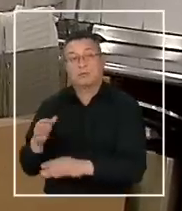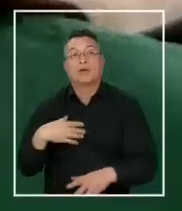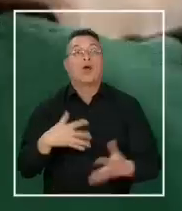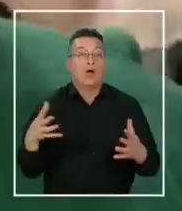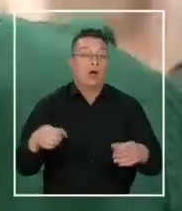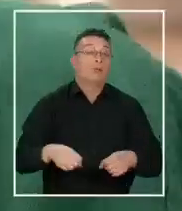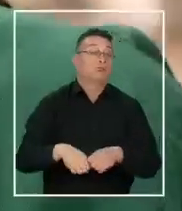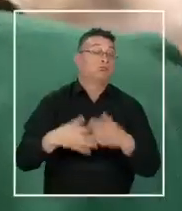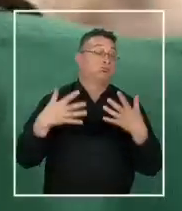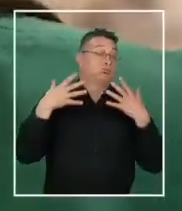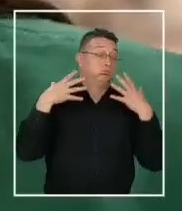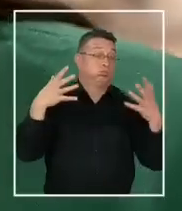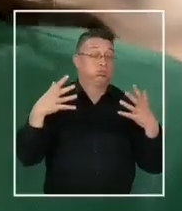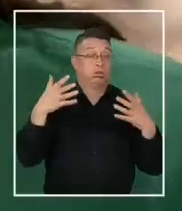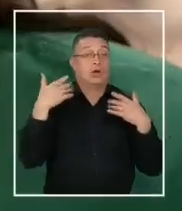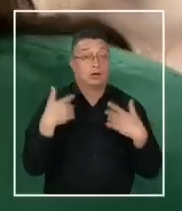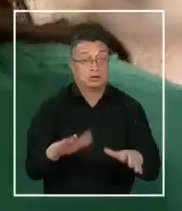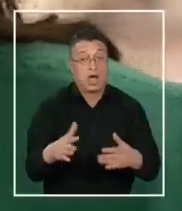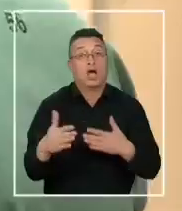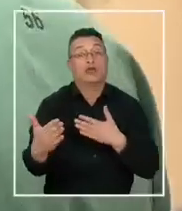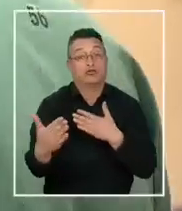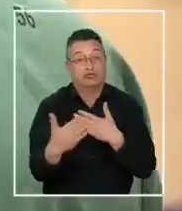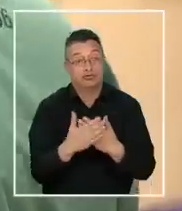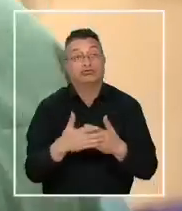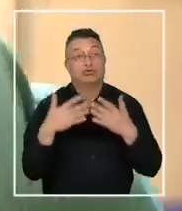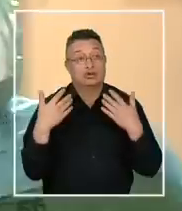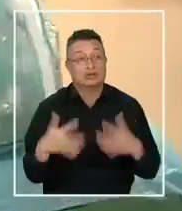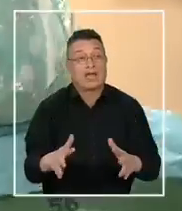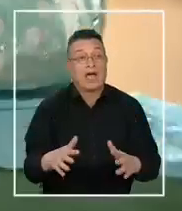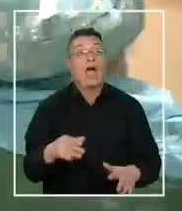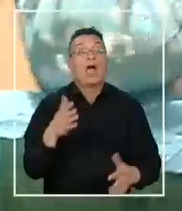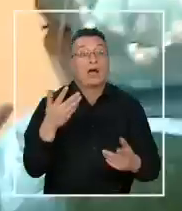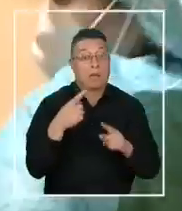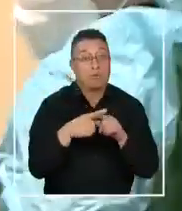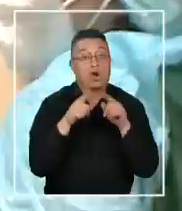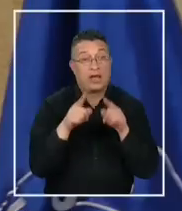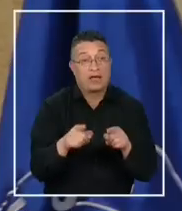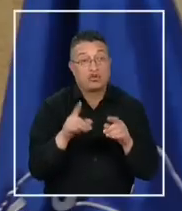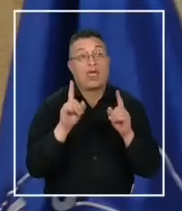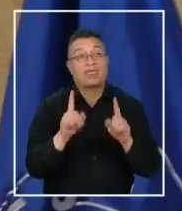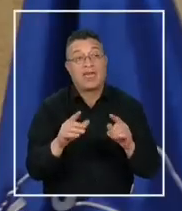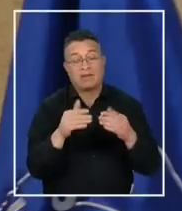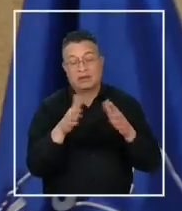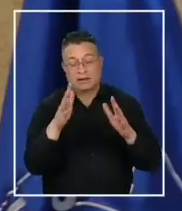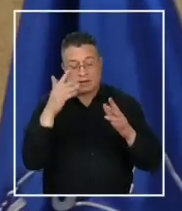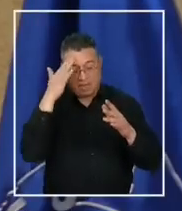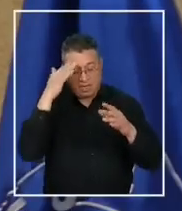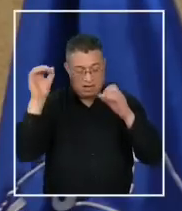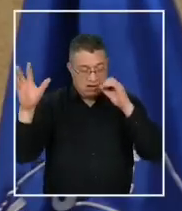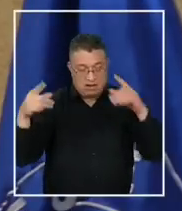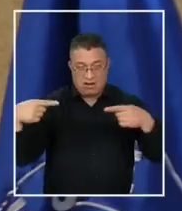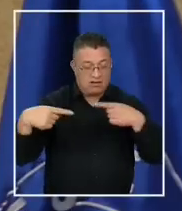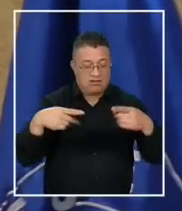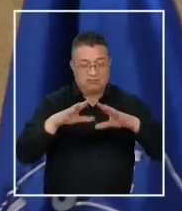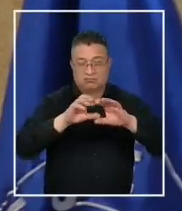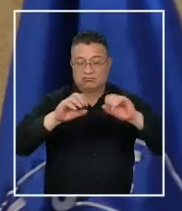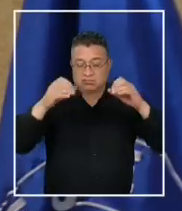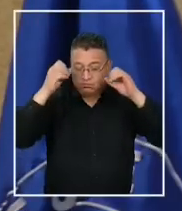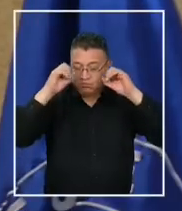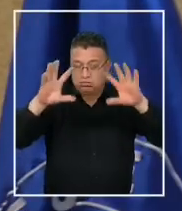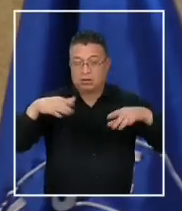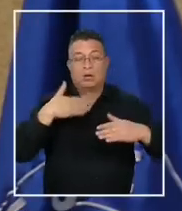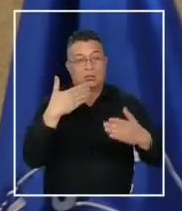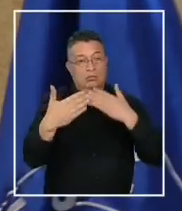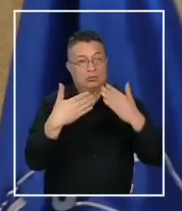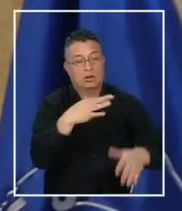un colapso, el colapso ya se está produciendo y por lo tanto hay que dejar las diferencias de lado, lo conversamos hoy día